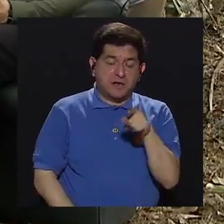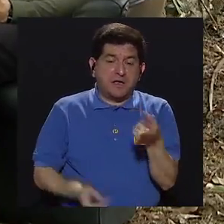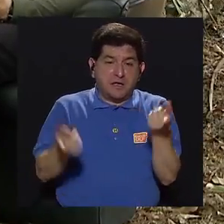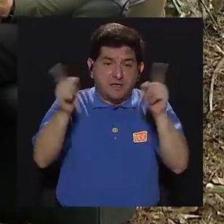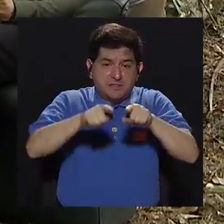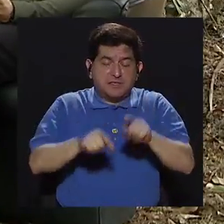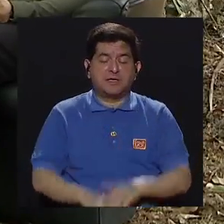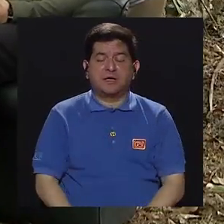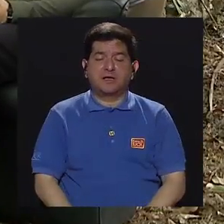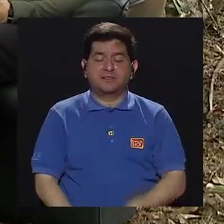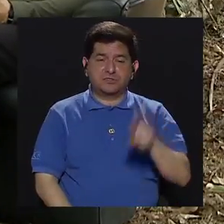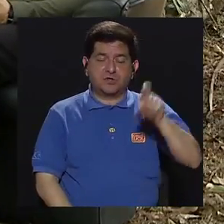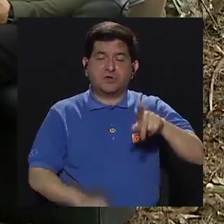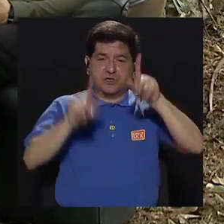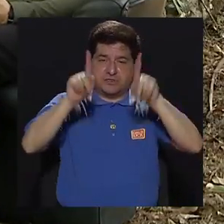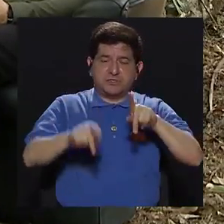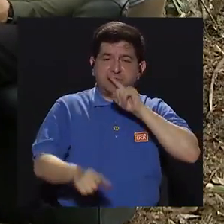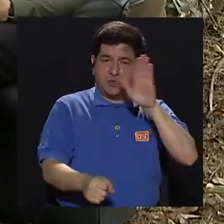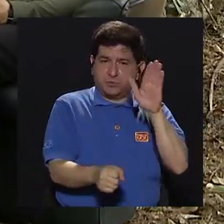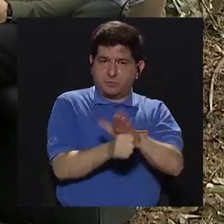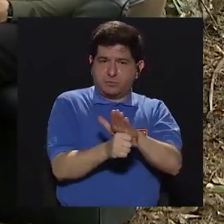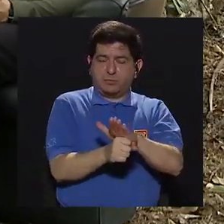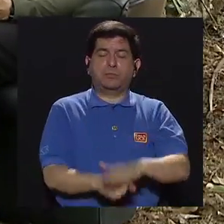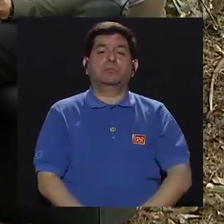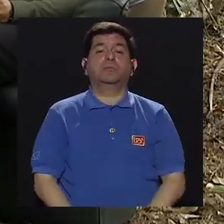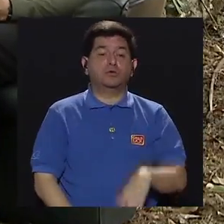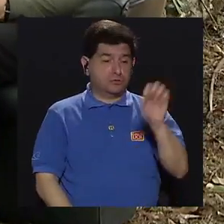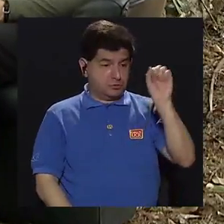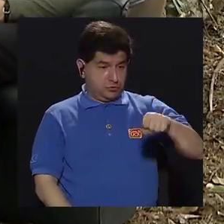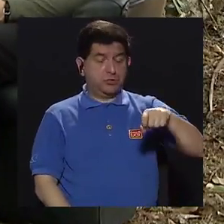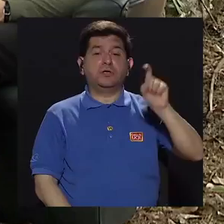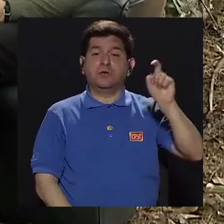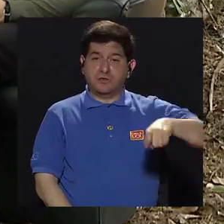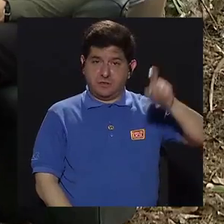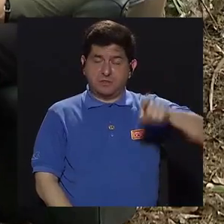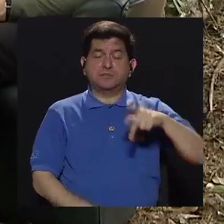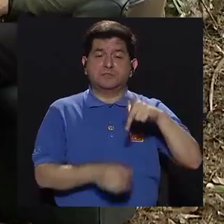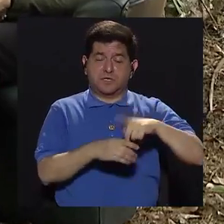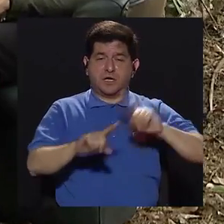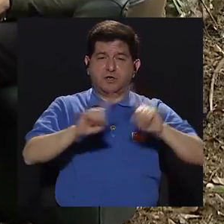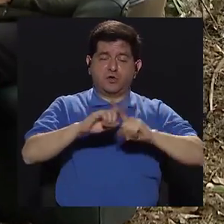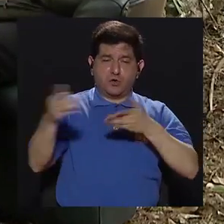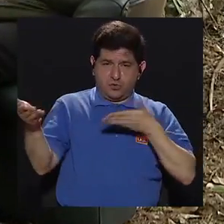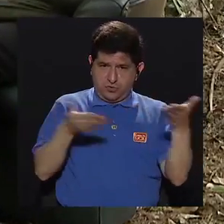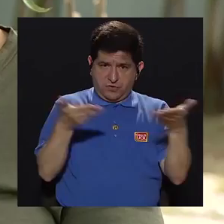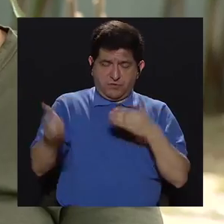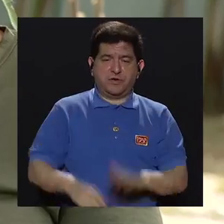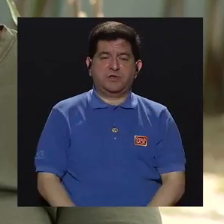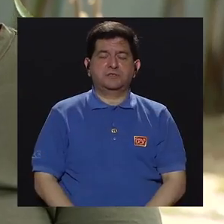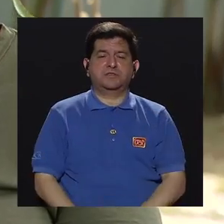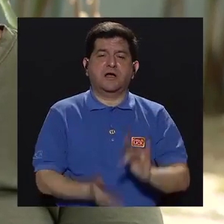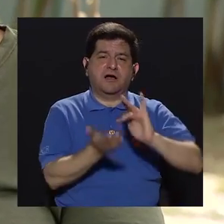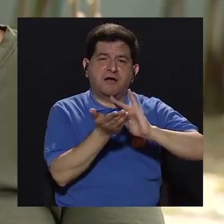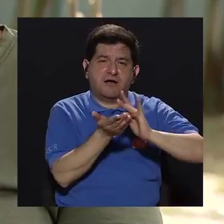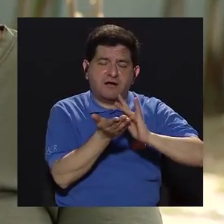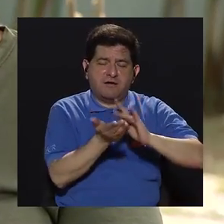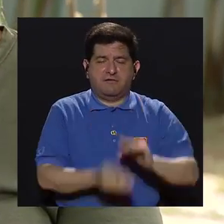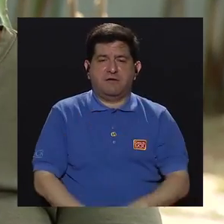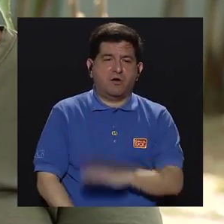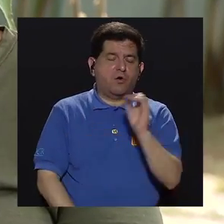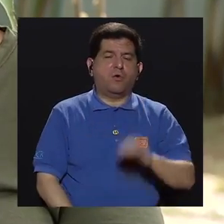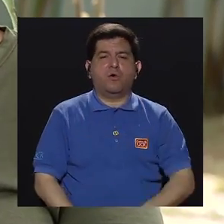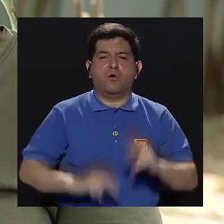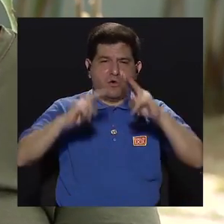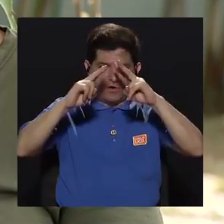solventarse las necesidades del usuario. Entonces sí, se requiere la participación con otros servicios como a farmacia, como